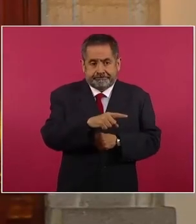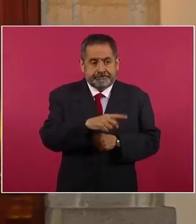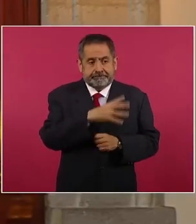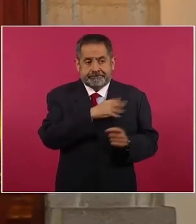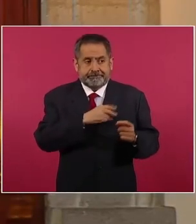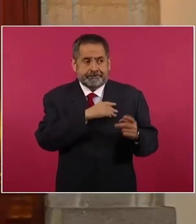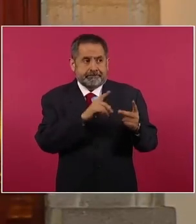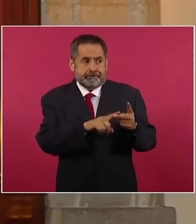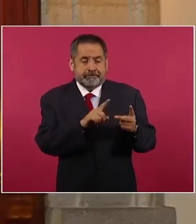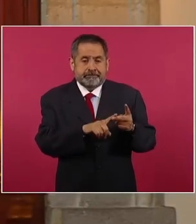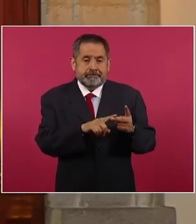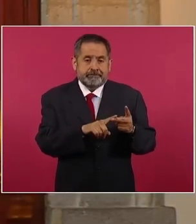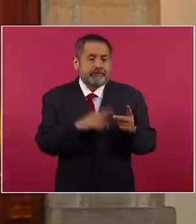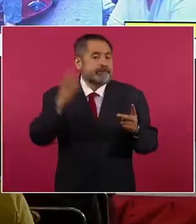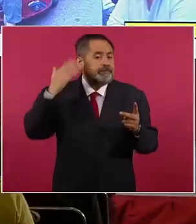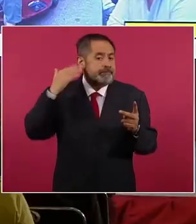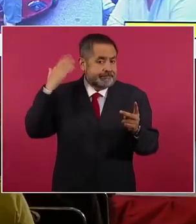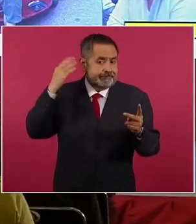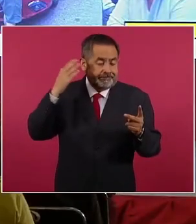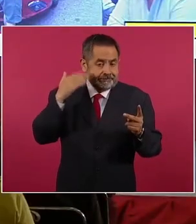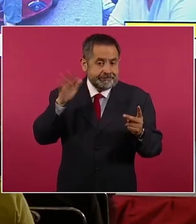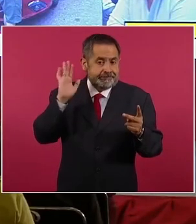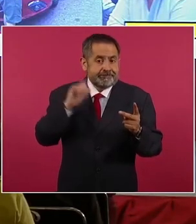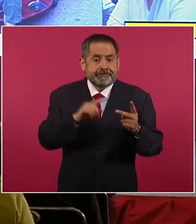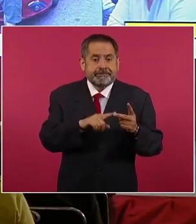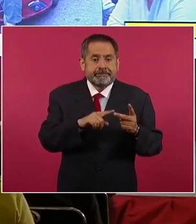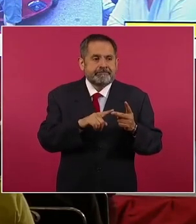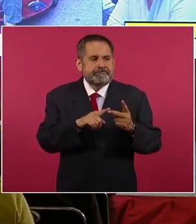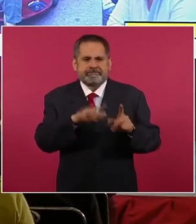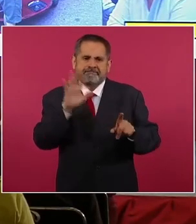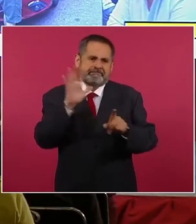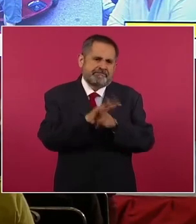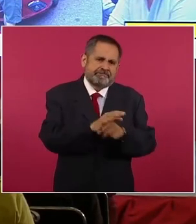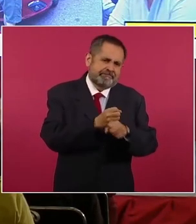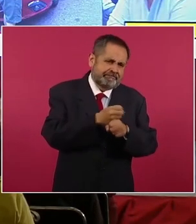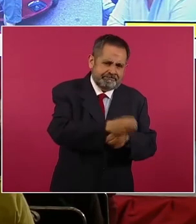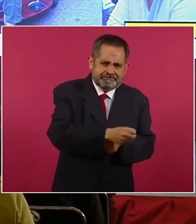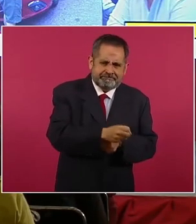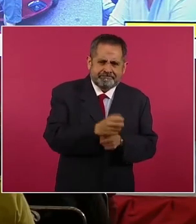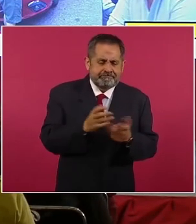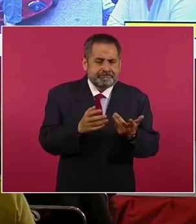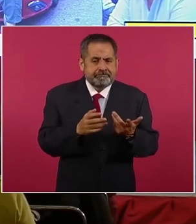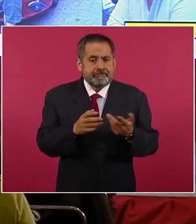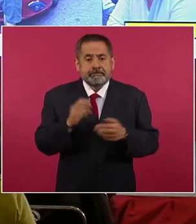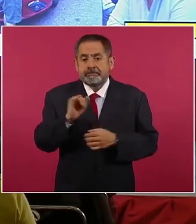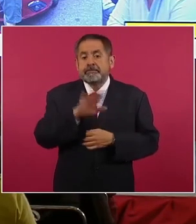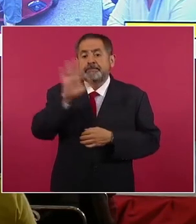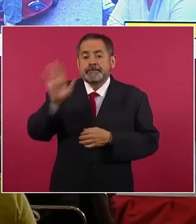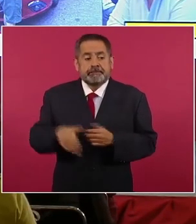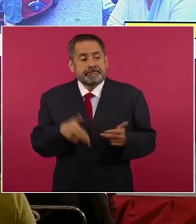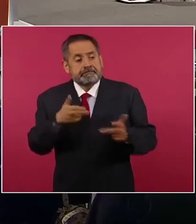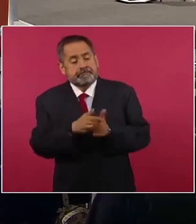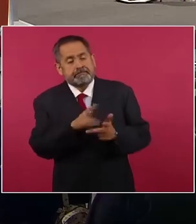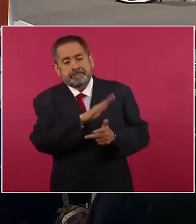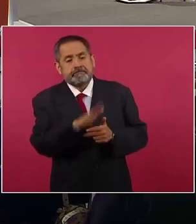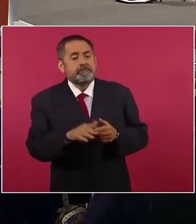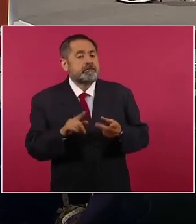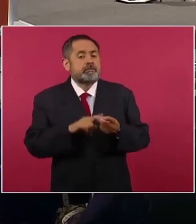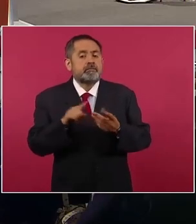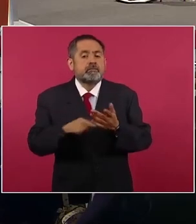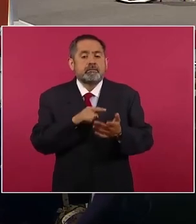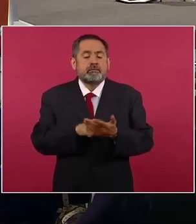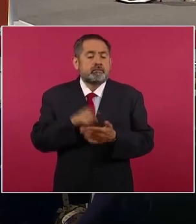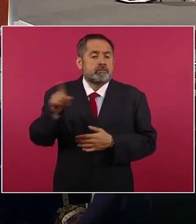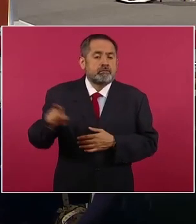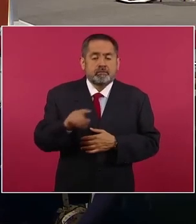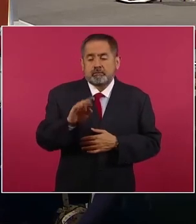Freddy había sido también agredido y tuvo un intento de homicidio en la localidad de